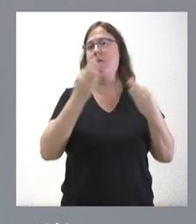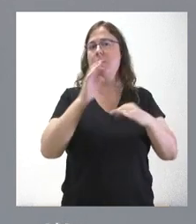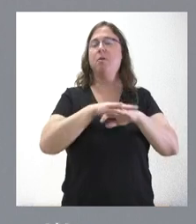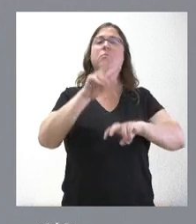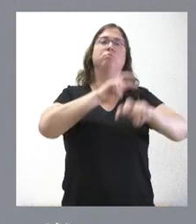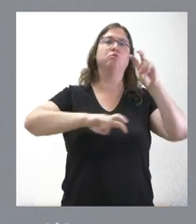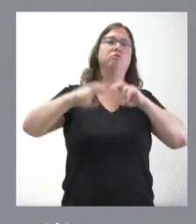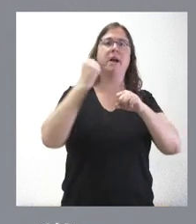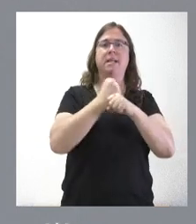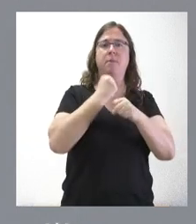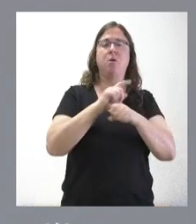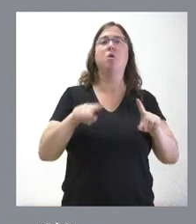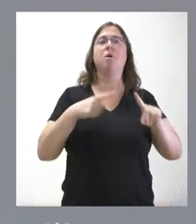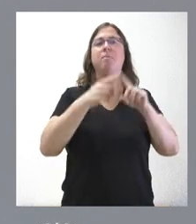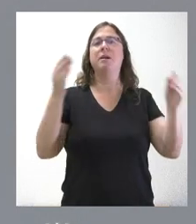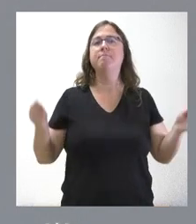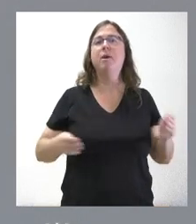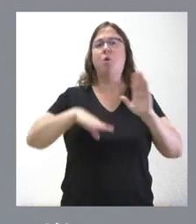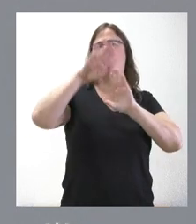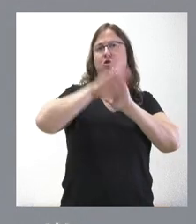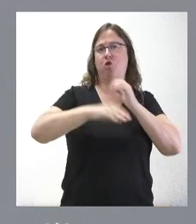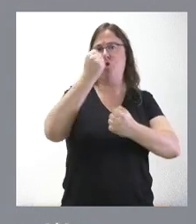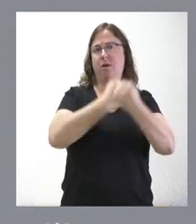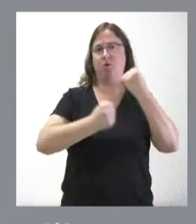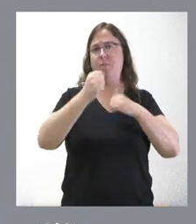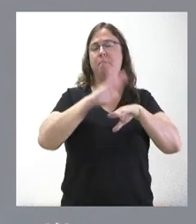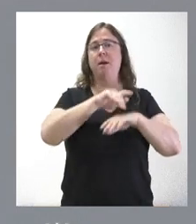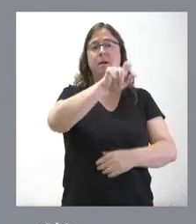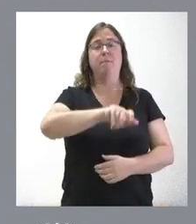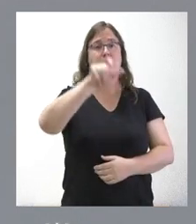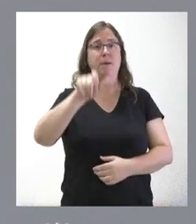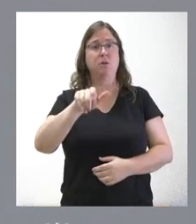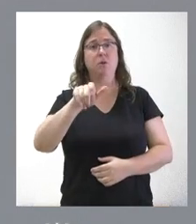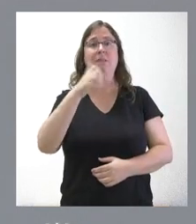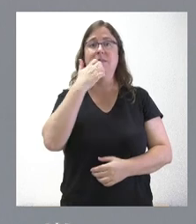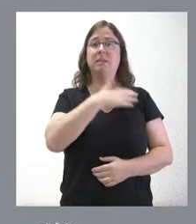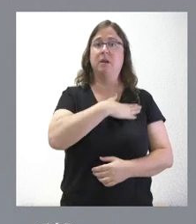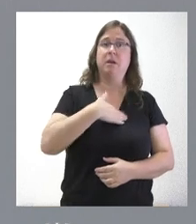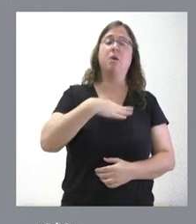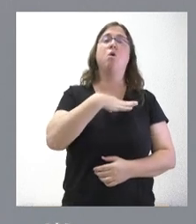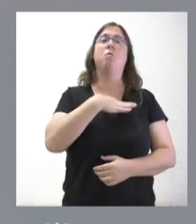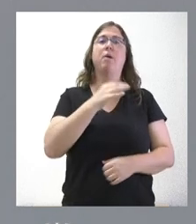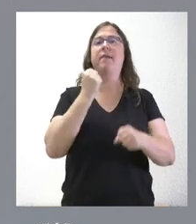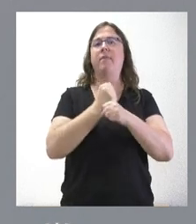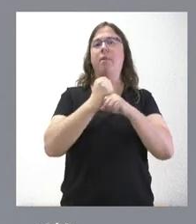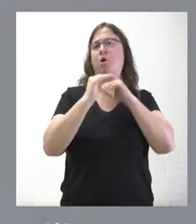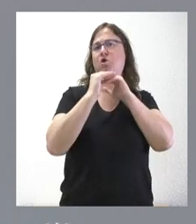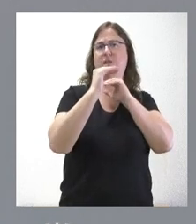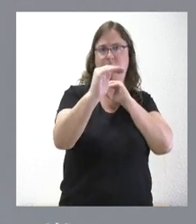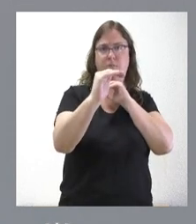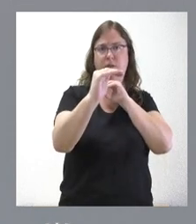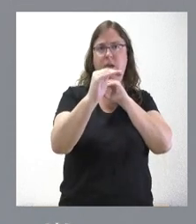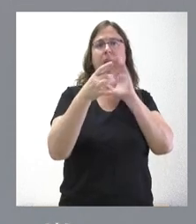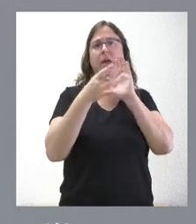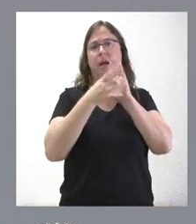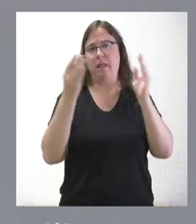puesto de trabajo y también mejorando las condiciones económicas para que las personas que ya lo tienen puedan tener un puesto de trabajo más estable, de más